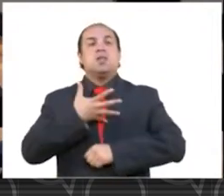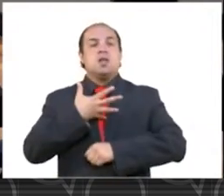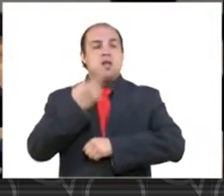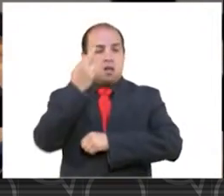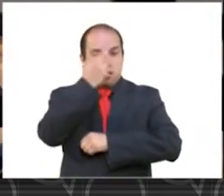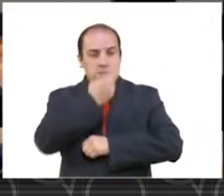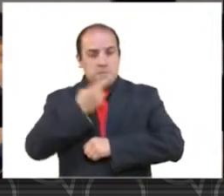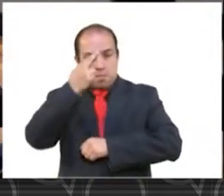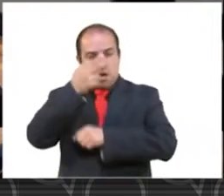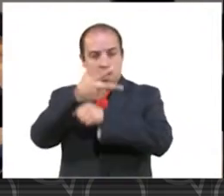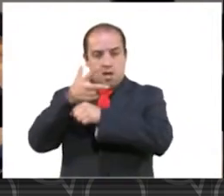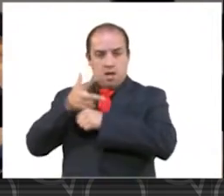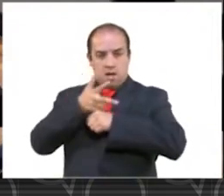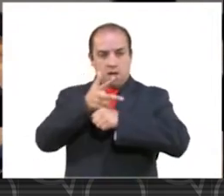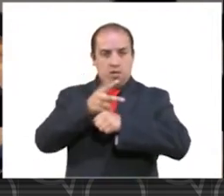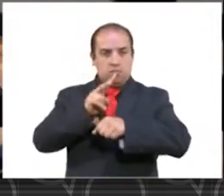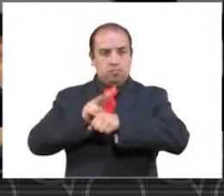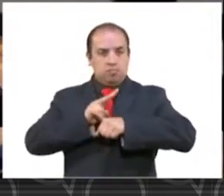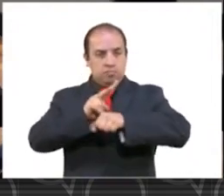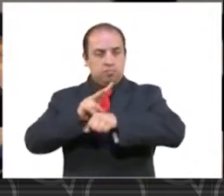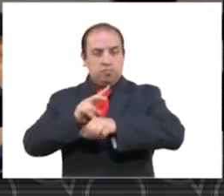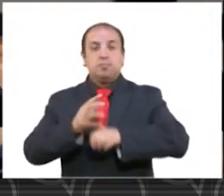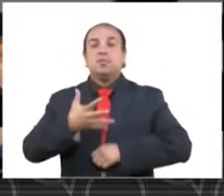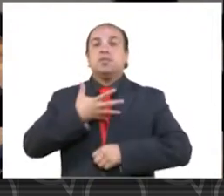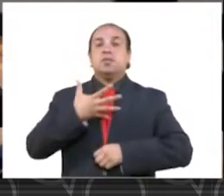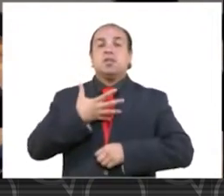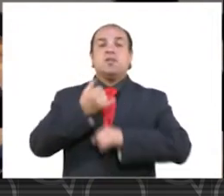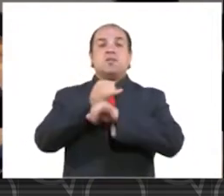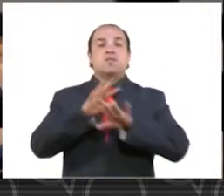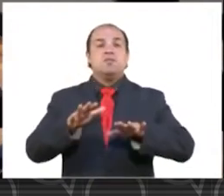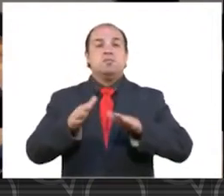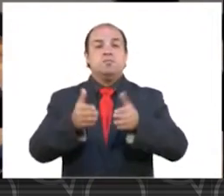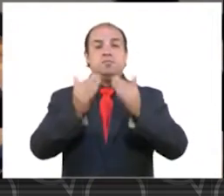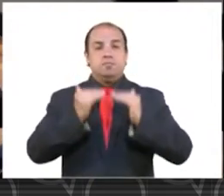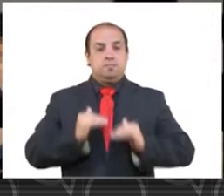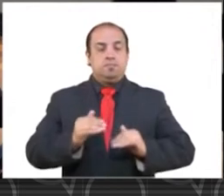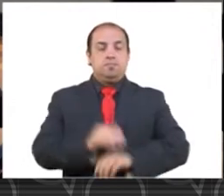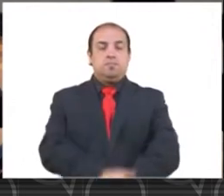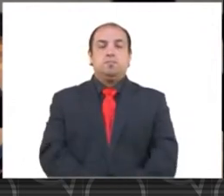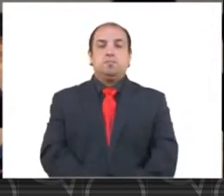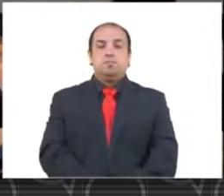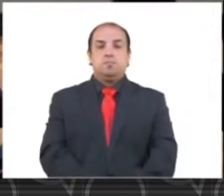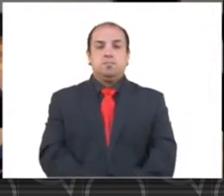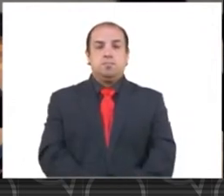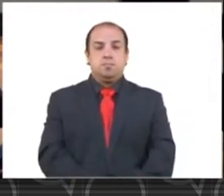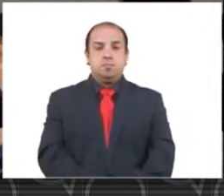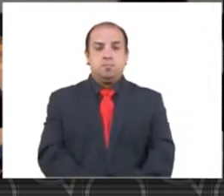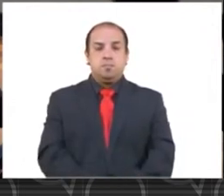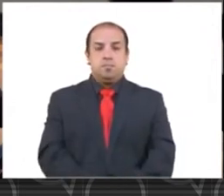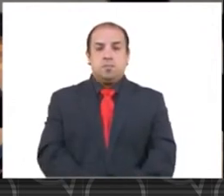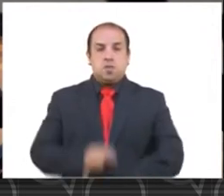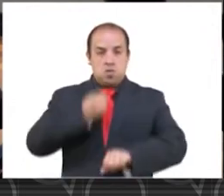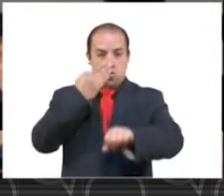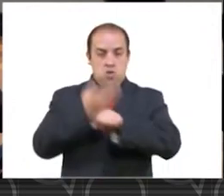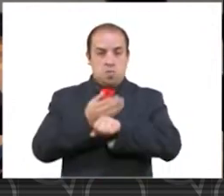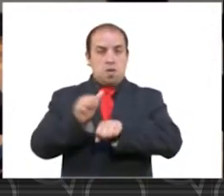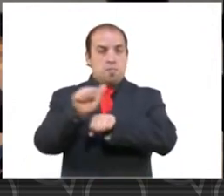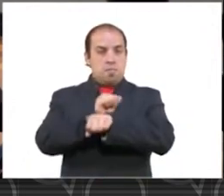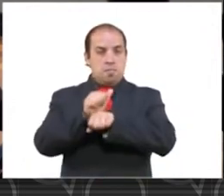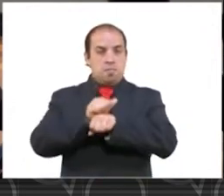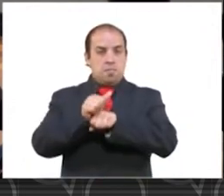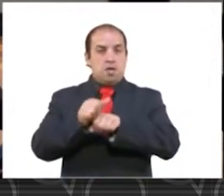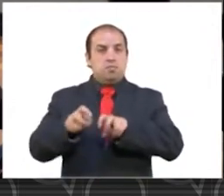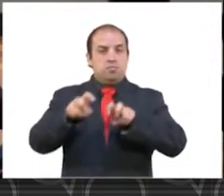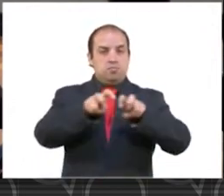análisis de las cámaras de videovigilancia, se cuenta con la siguiente información. Los responsables viajaban a bordo de un vehículo